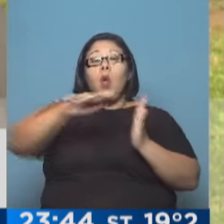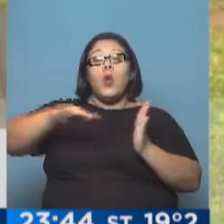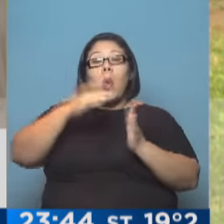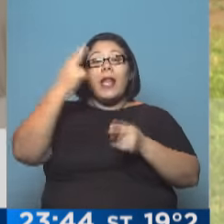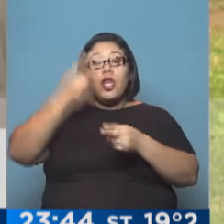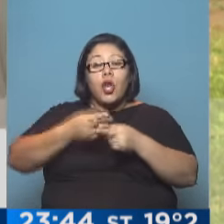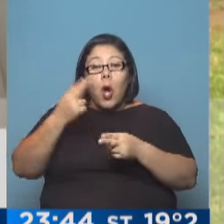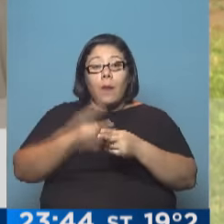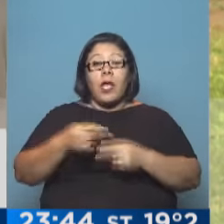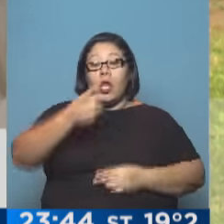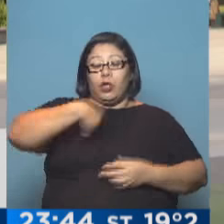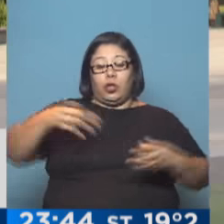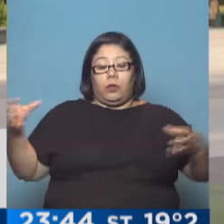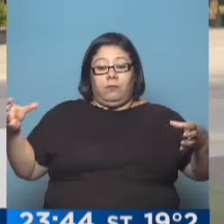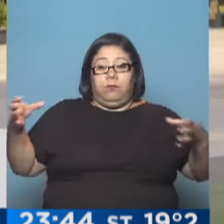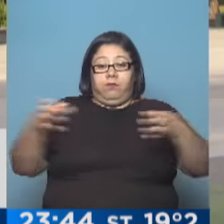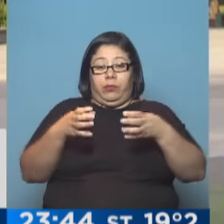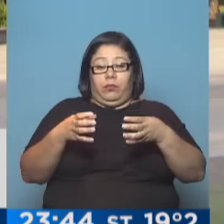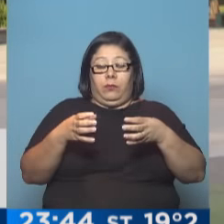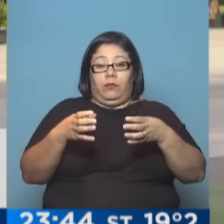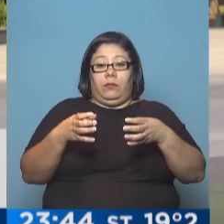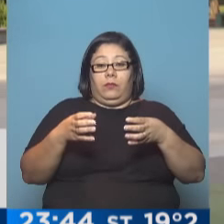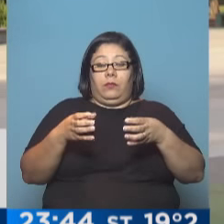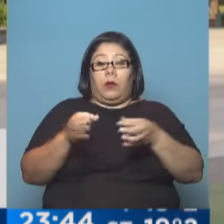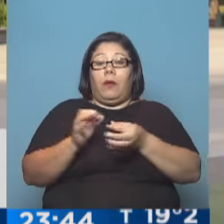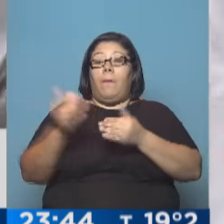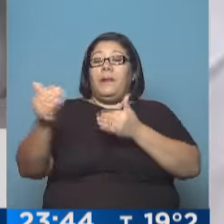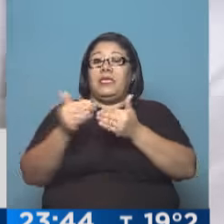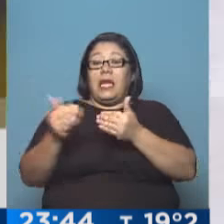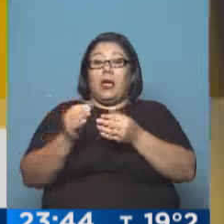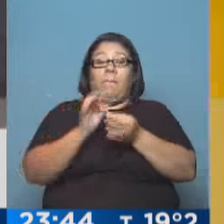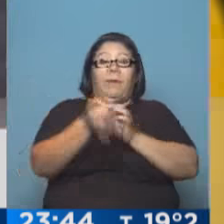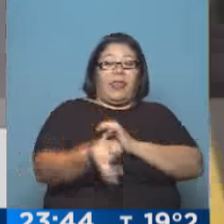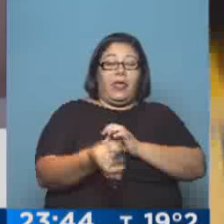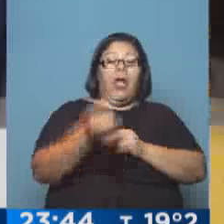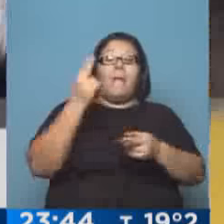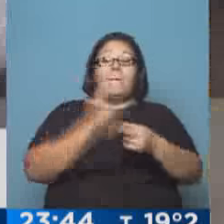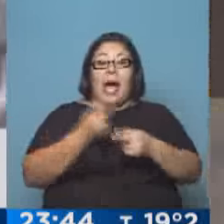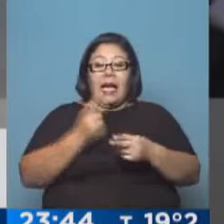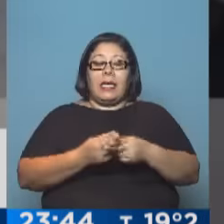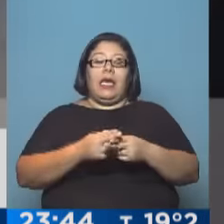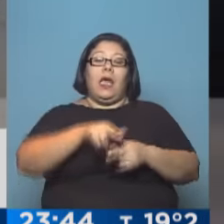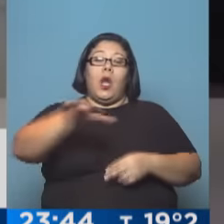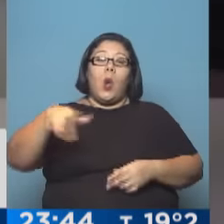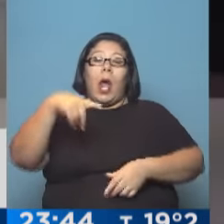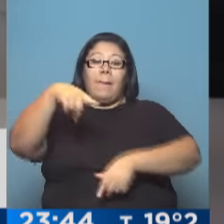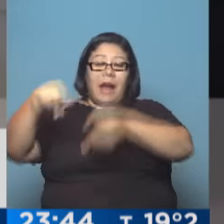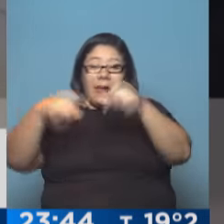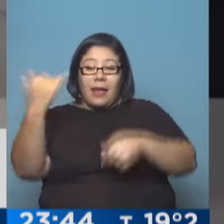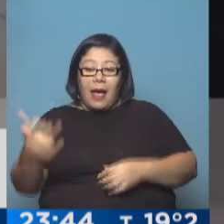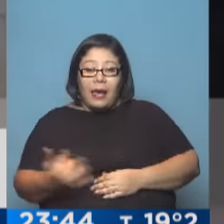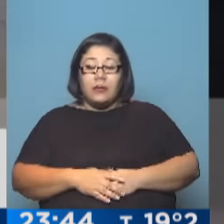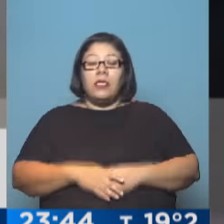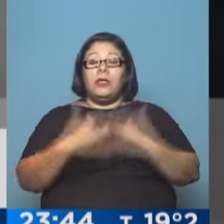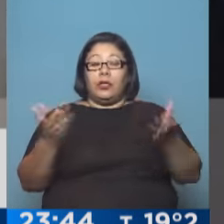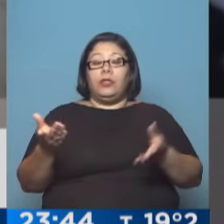Nosotros los agrupamos por cercanía, sean parques, espacios verdes, plazoletas y vamos barriendo para,